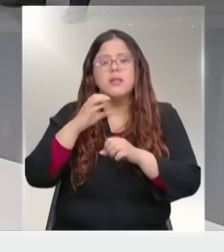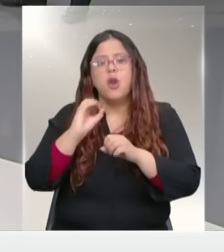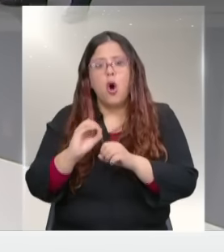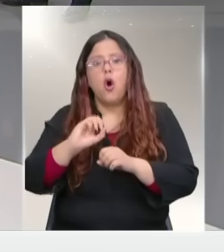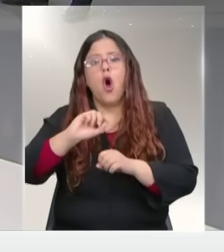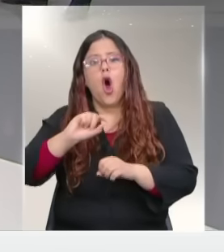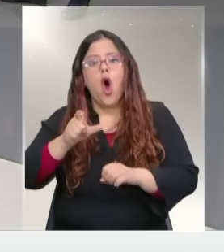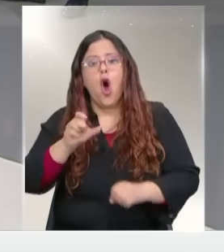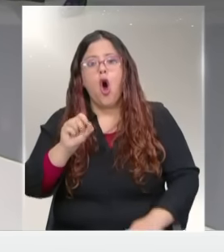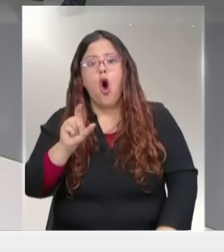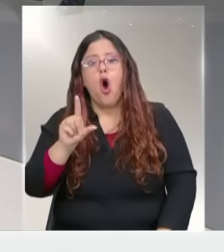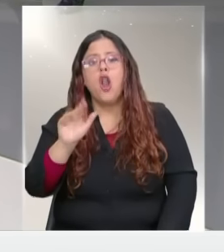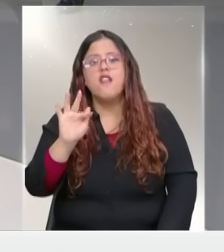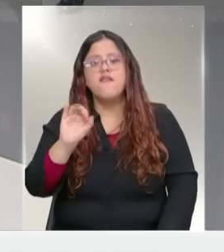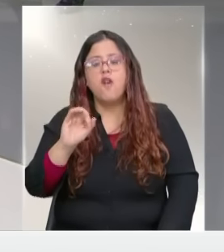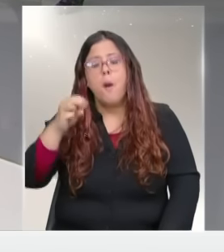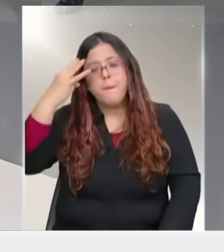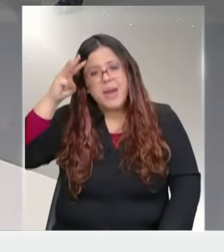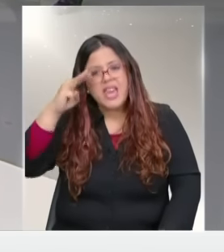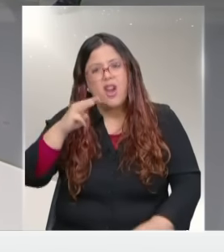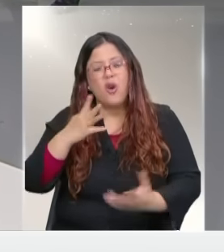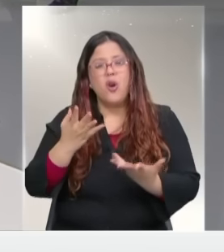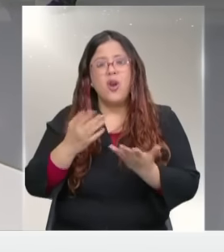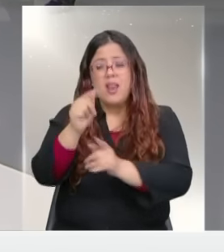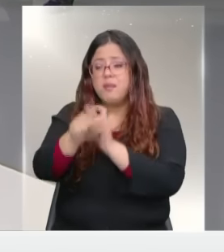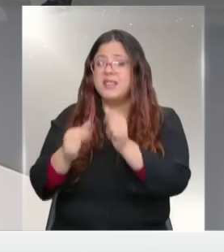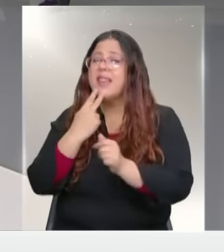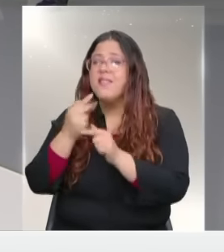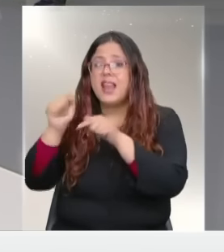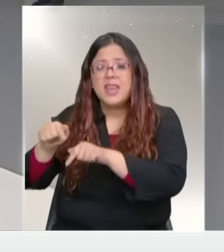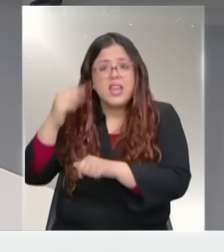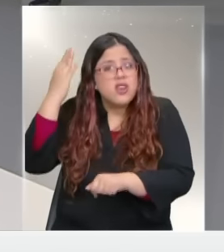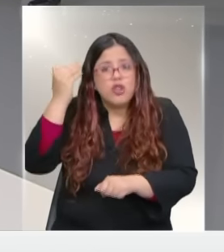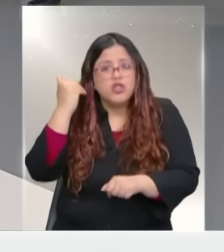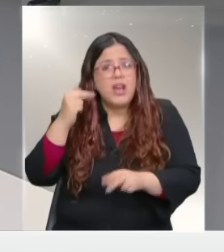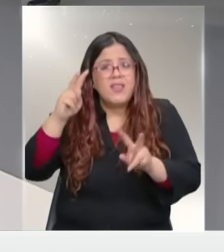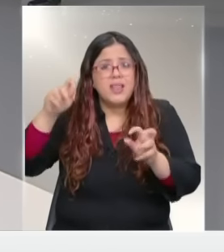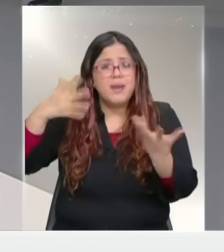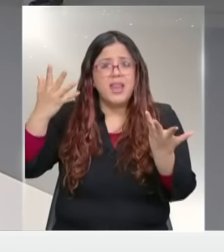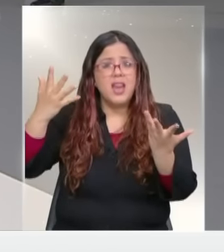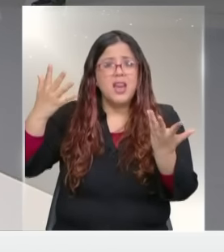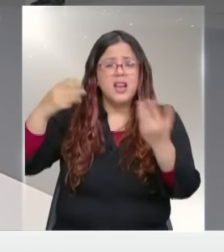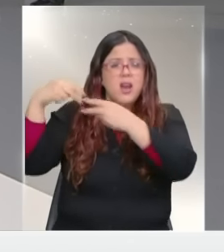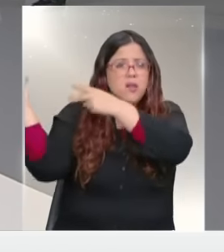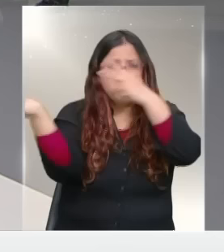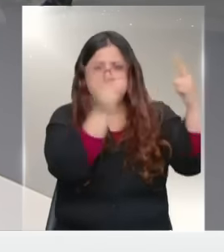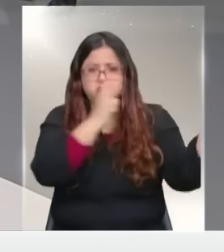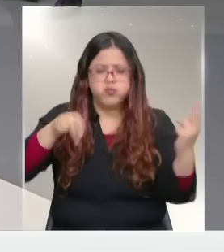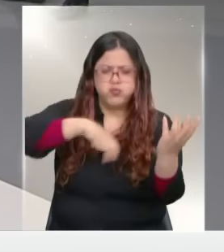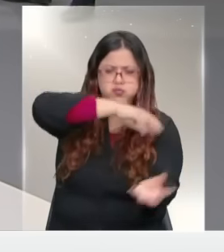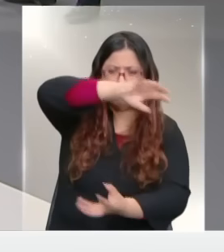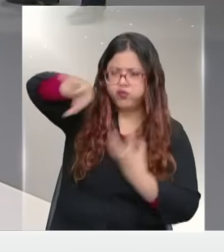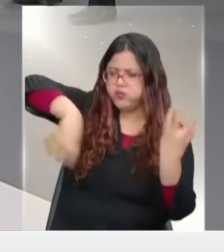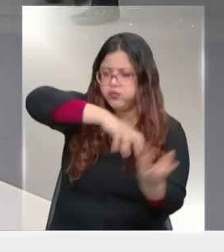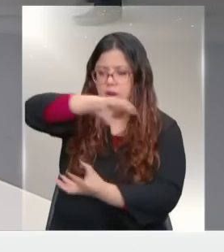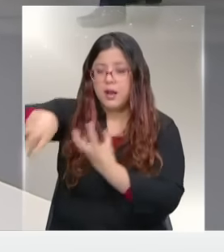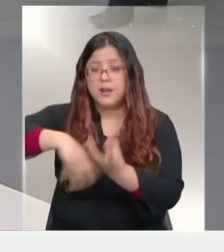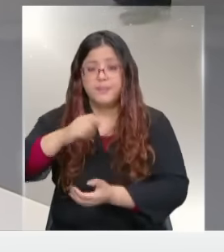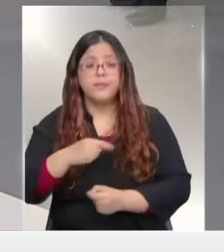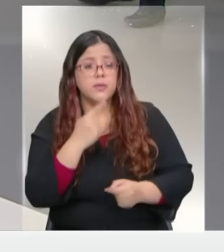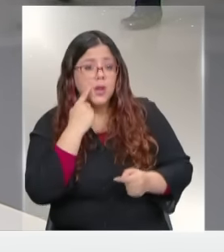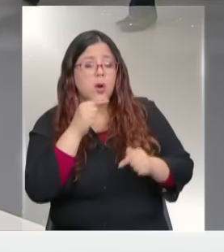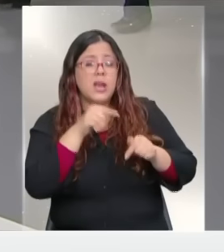¿no? De huracanes tan destructivos. Es decir, la gente que vive acá no sabe lo que es un huracán de la categoría que se acerca. Absolutamente.